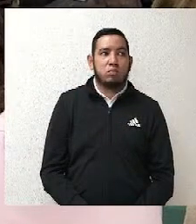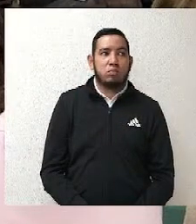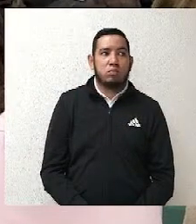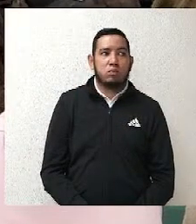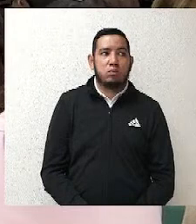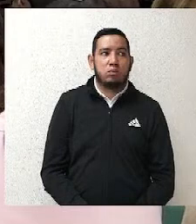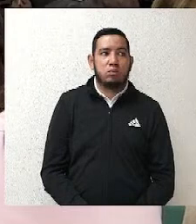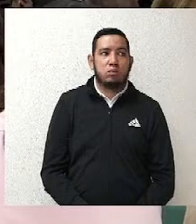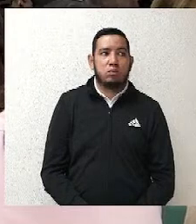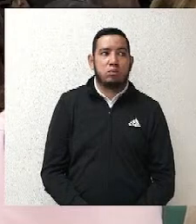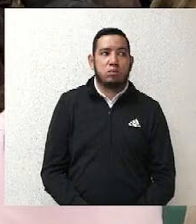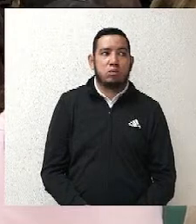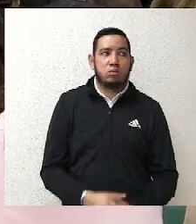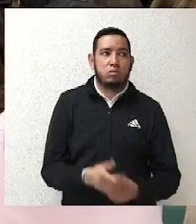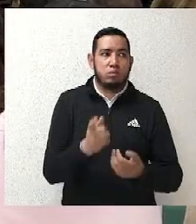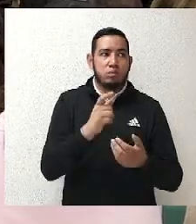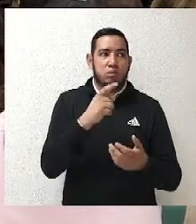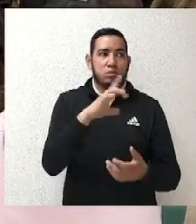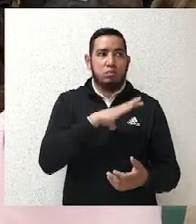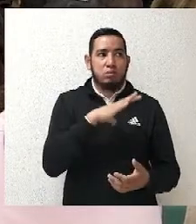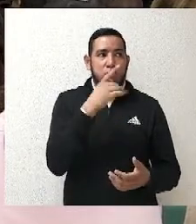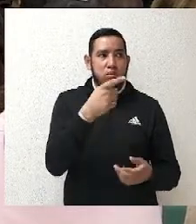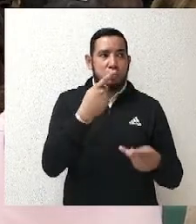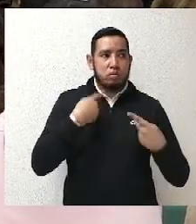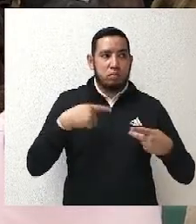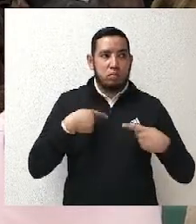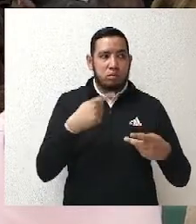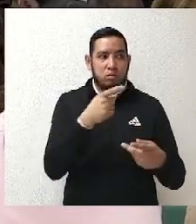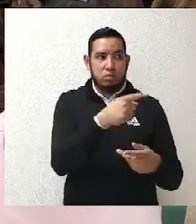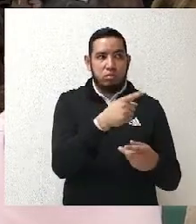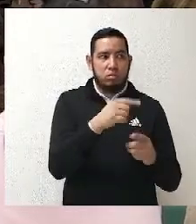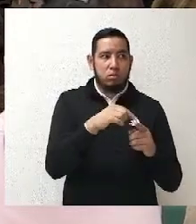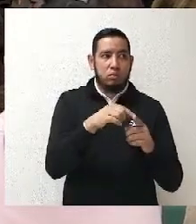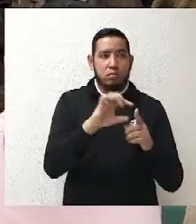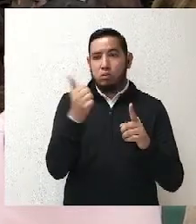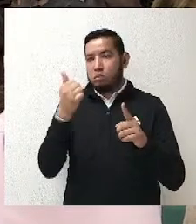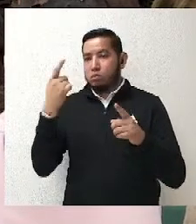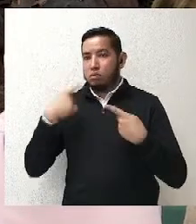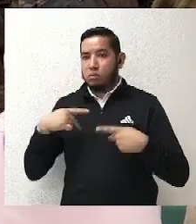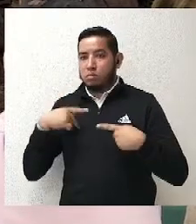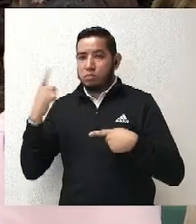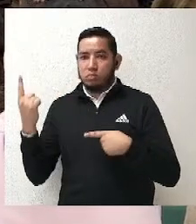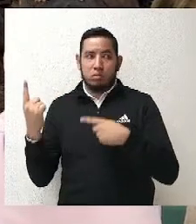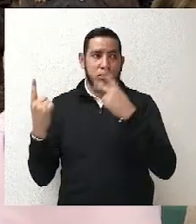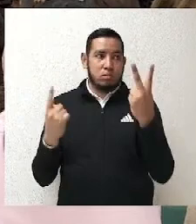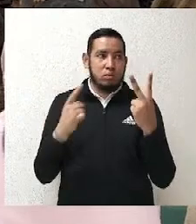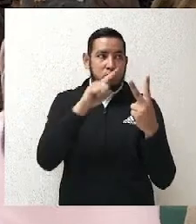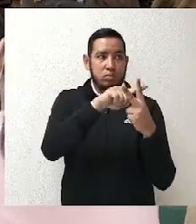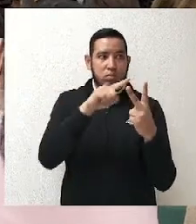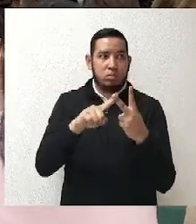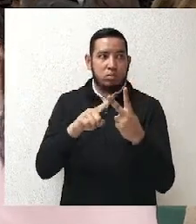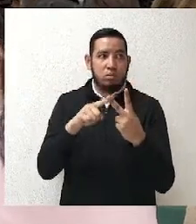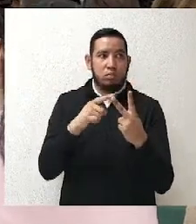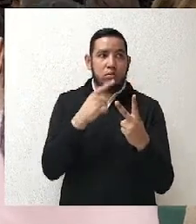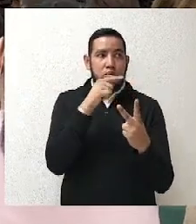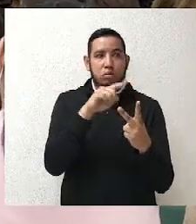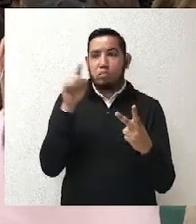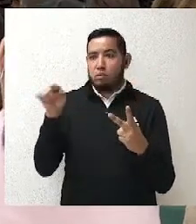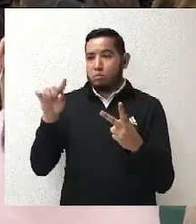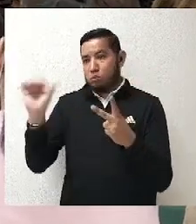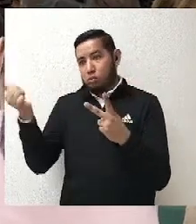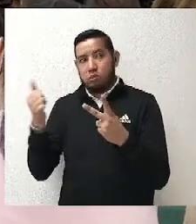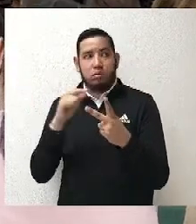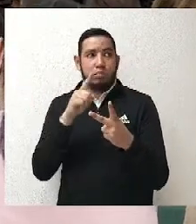pero no me estás analizando los demás agravios que hizo valer ante el tribunal local. Pero en materia procesal, si tú revocas